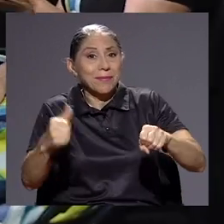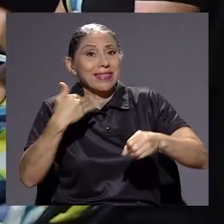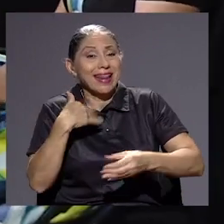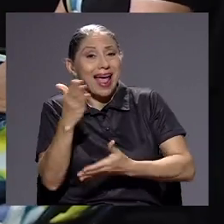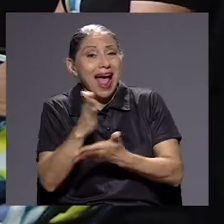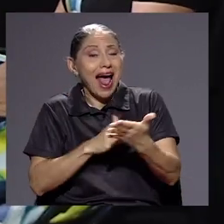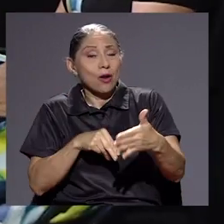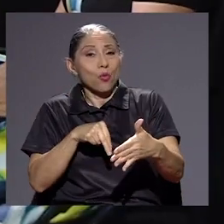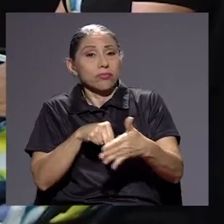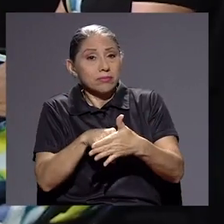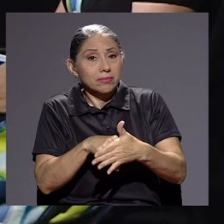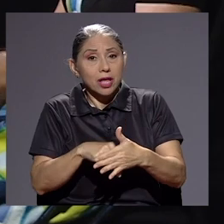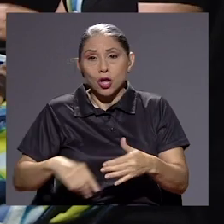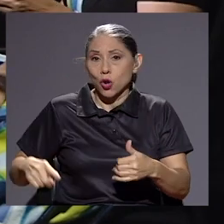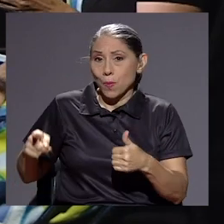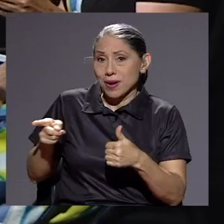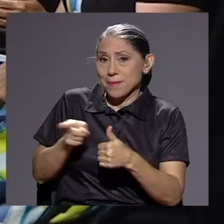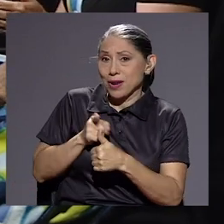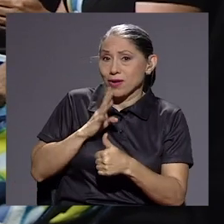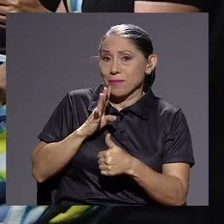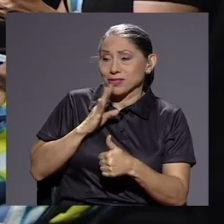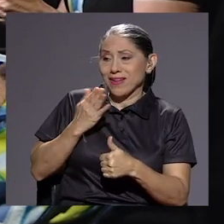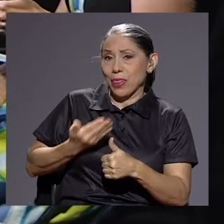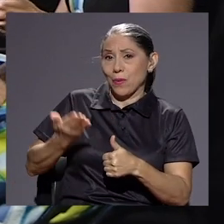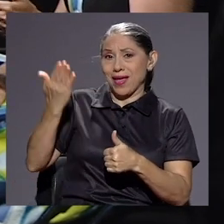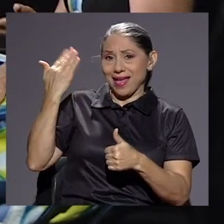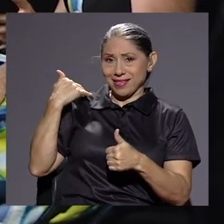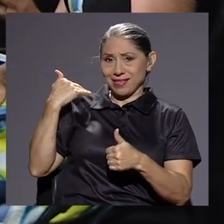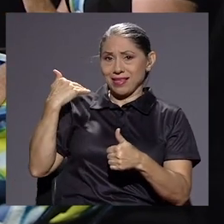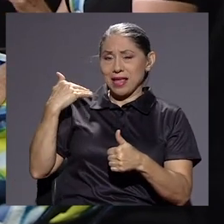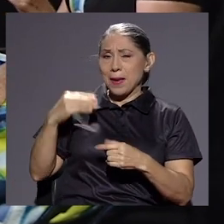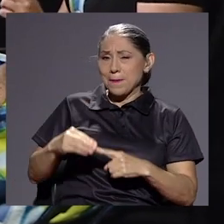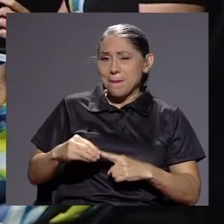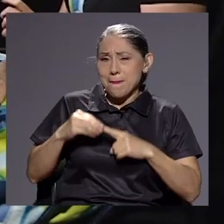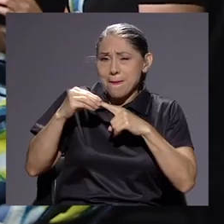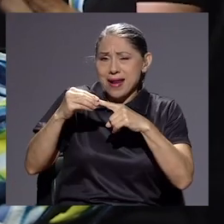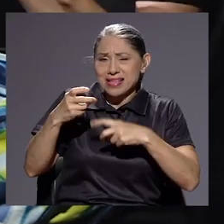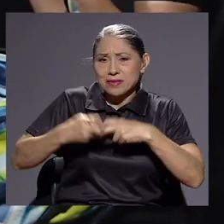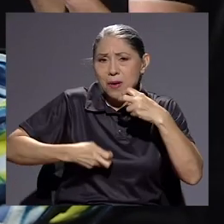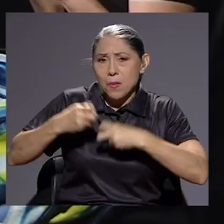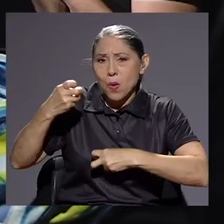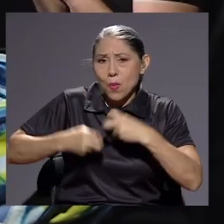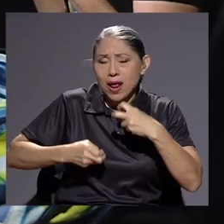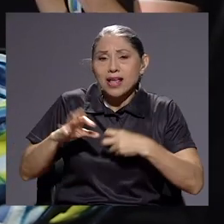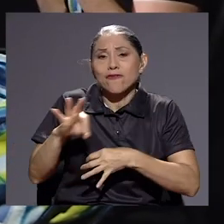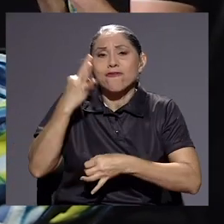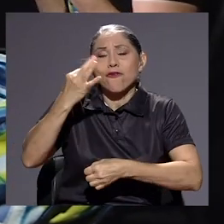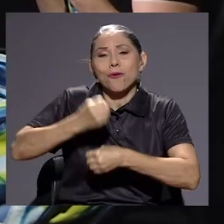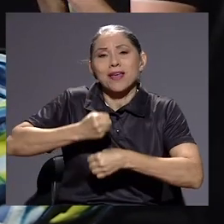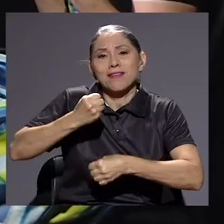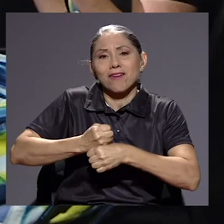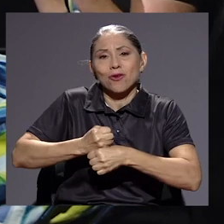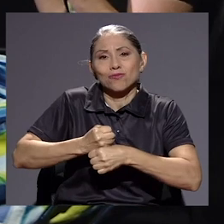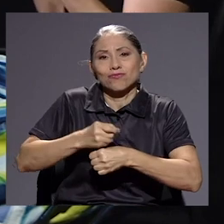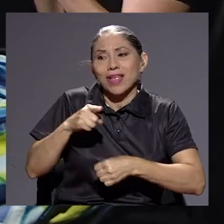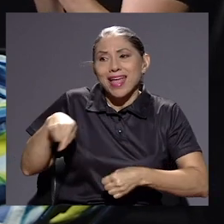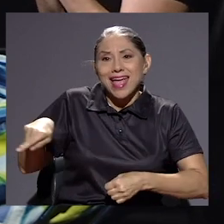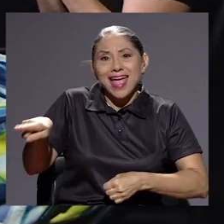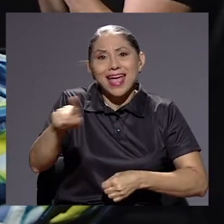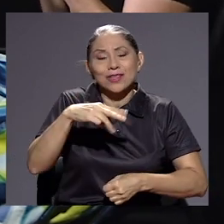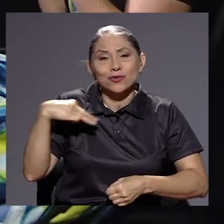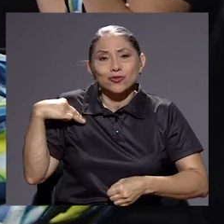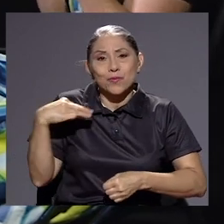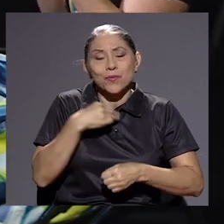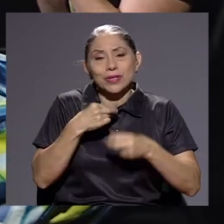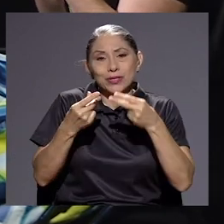es lo que habíamos hablado en el primer bloque, o sea, el problema primordial, diría yo, es la forma de trabajo. Ellos no son... no están